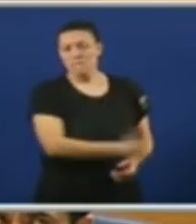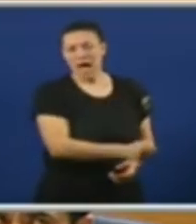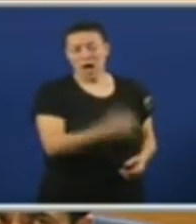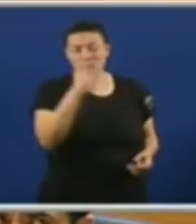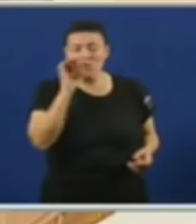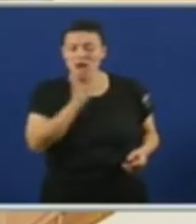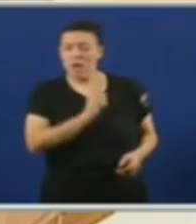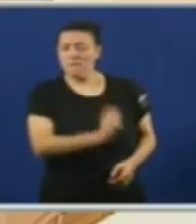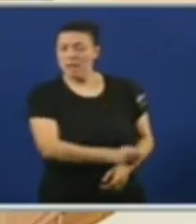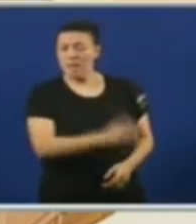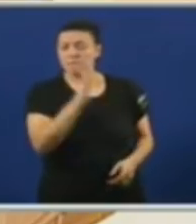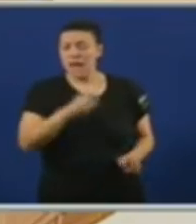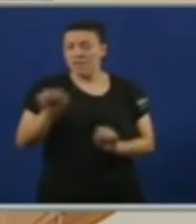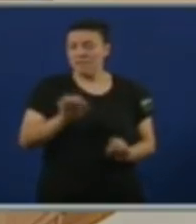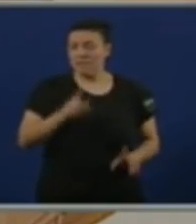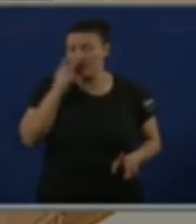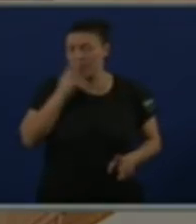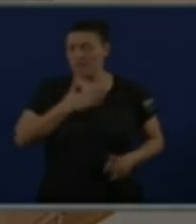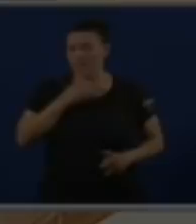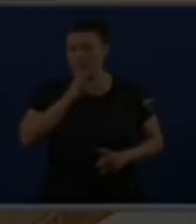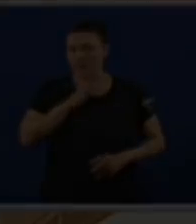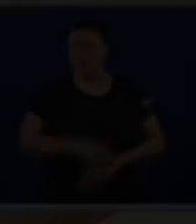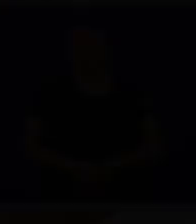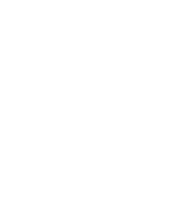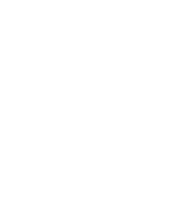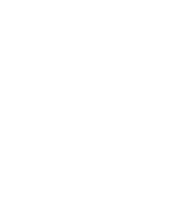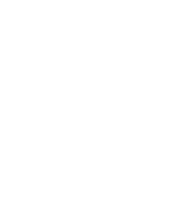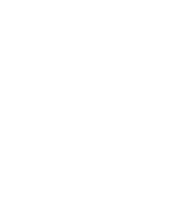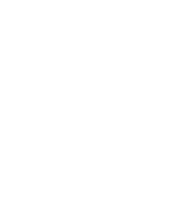Os galegos E as galegas Gracias Señor Apontón Aplausos